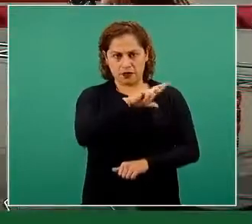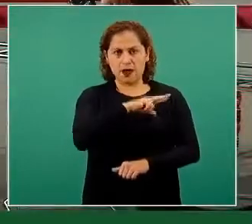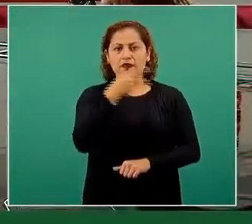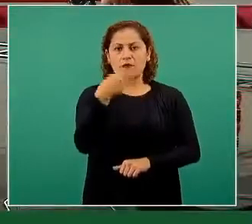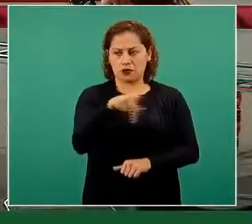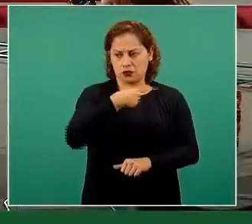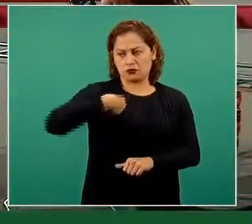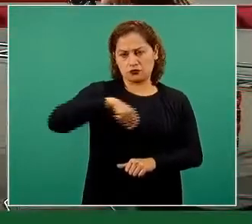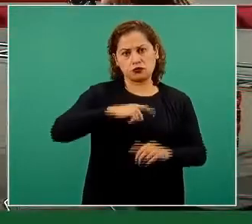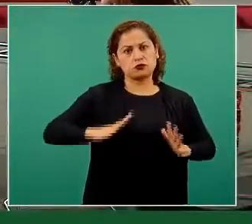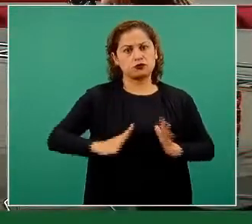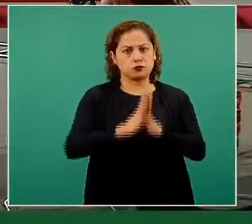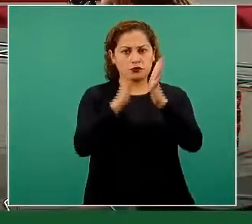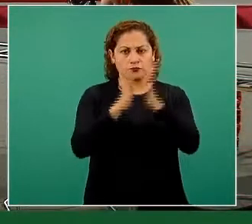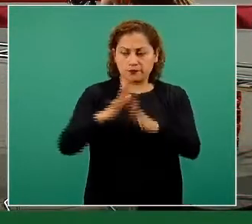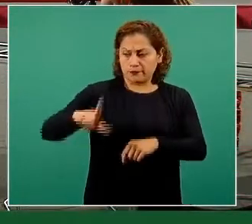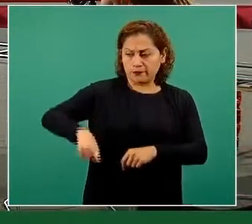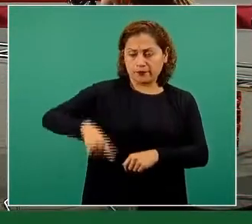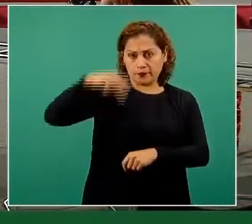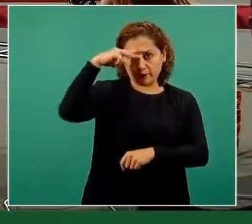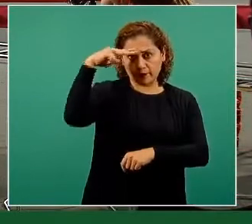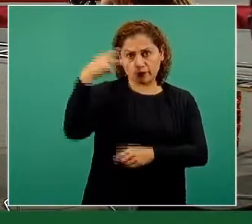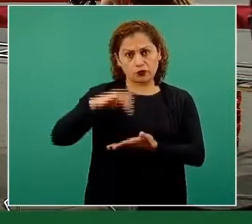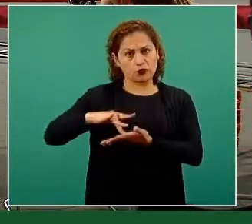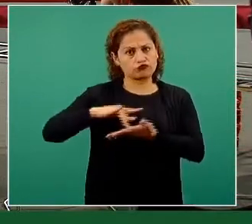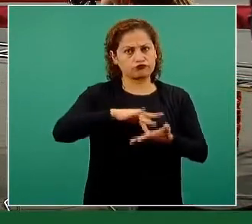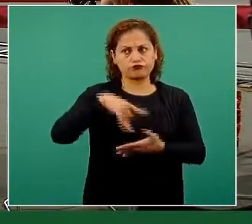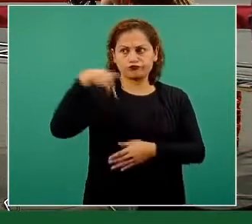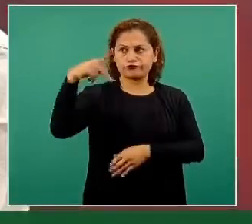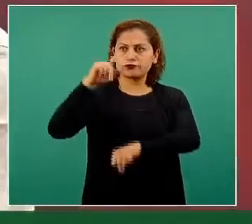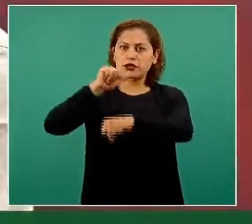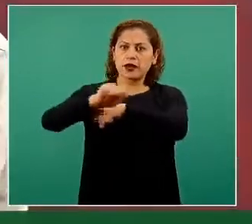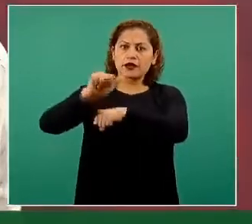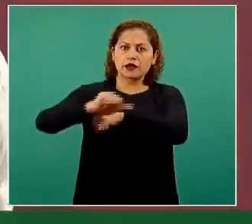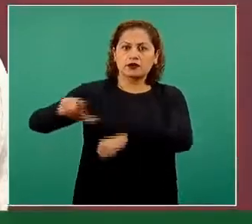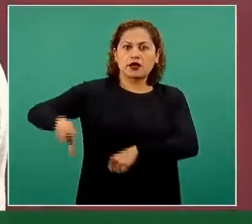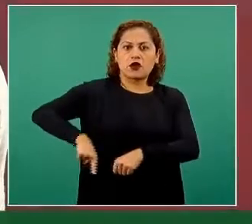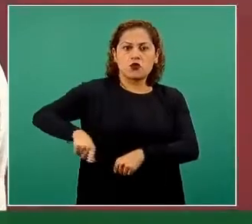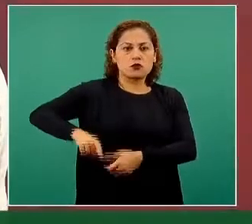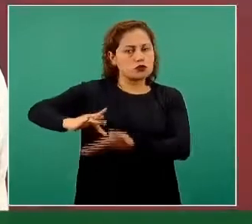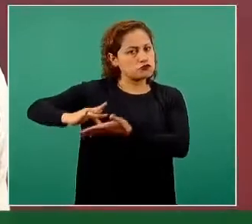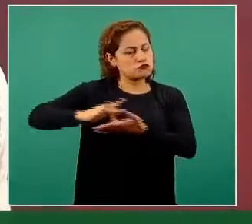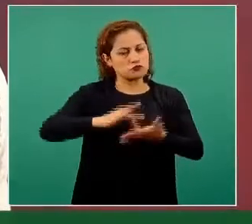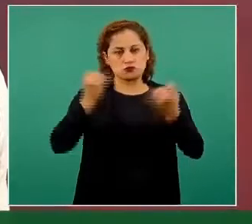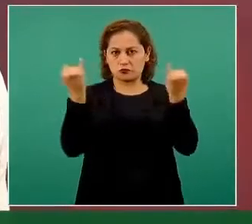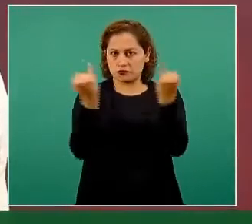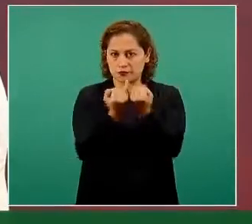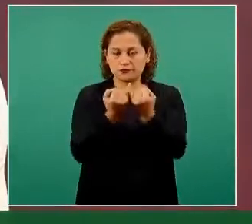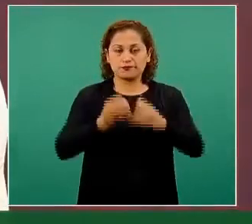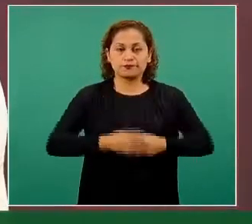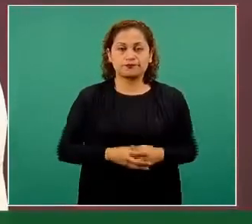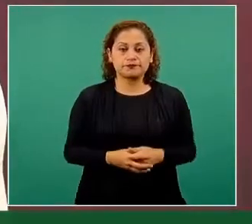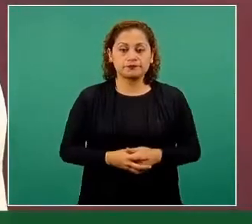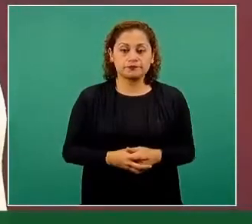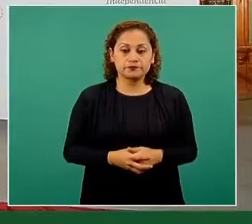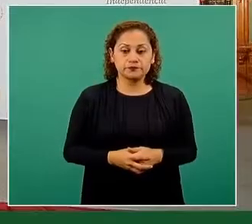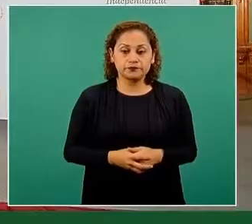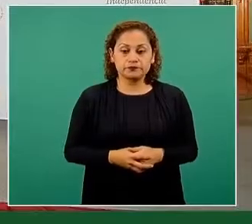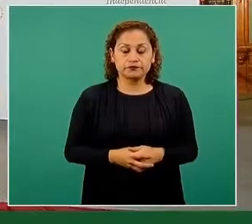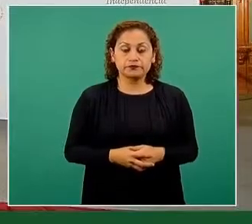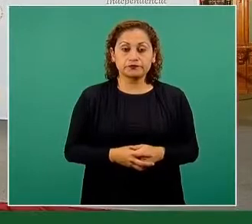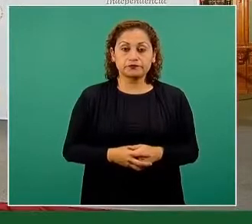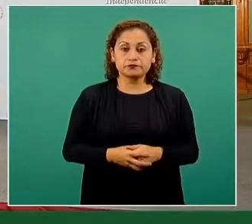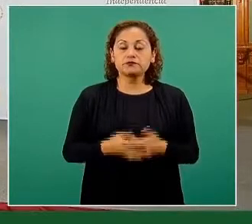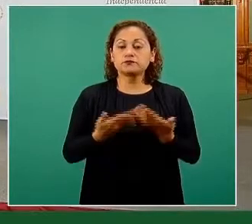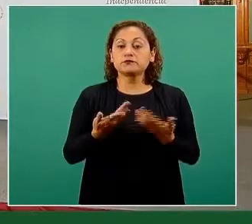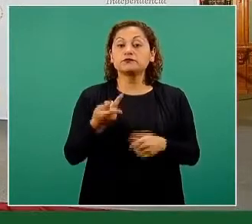respaldado por el gobierno mexicano y por el gobierno argentino en los respectivos aspectos que corresponden. El